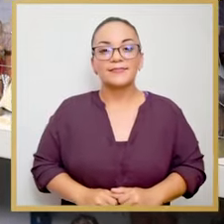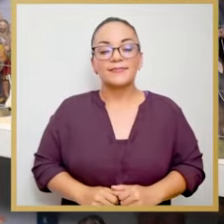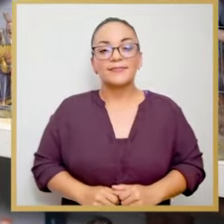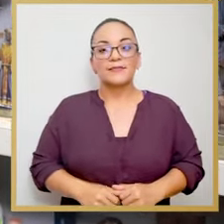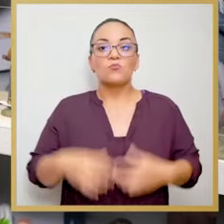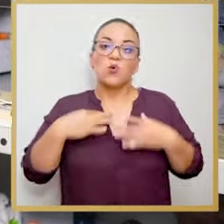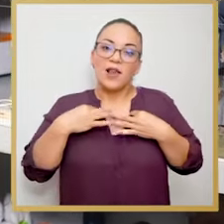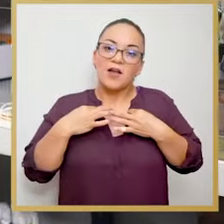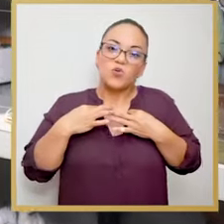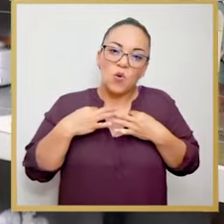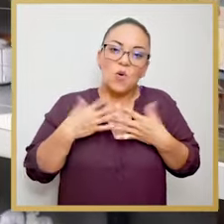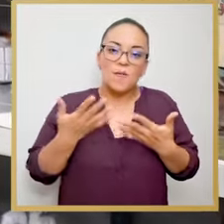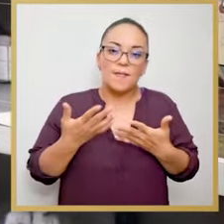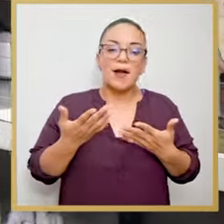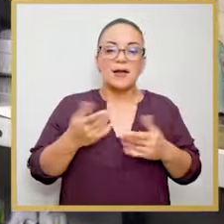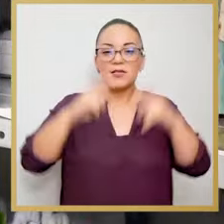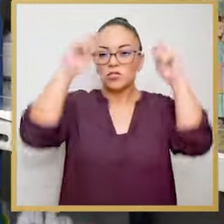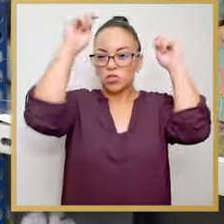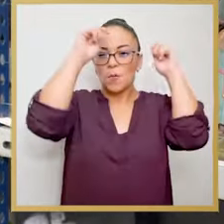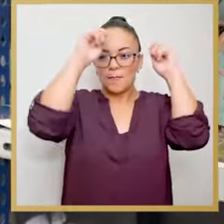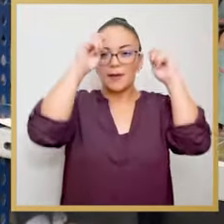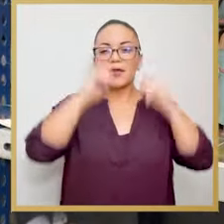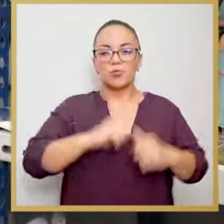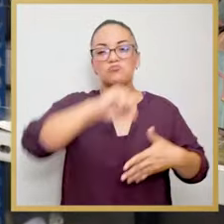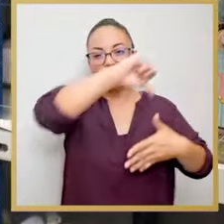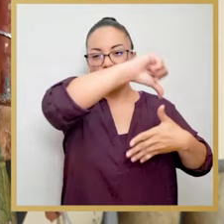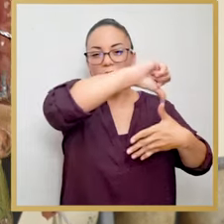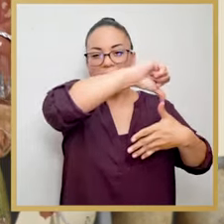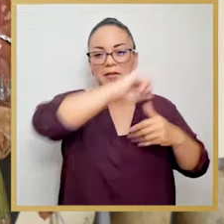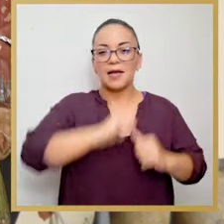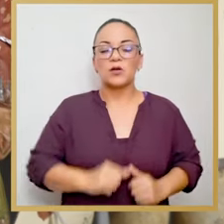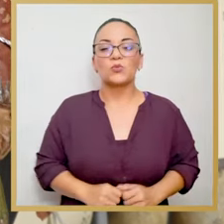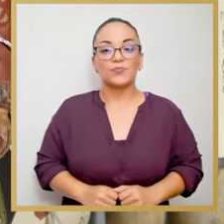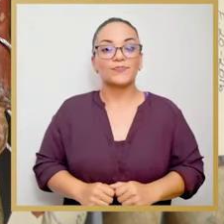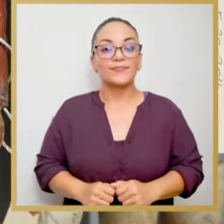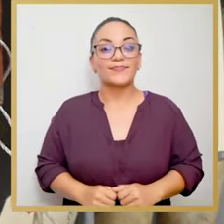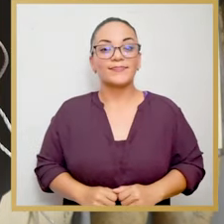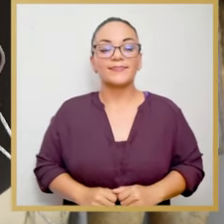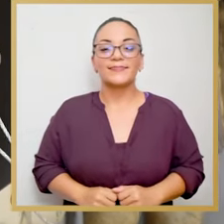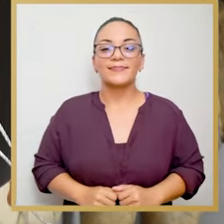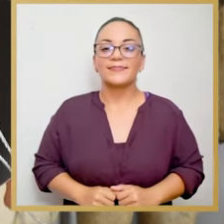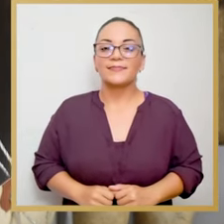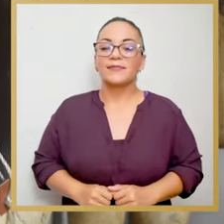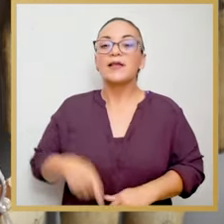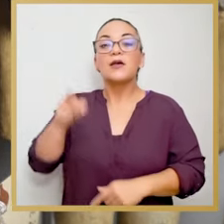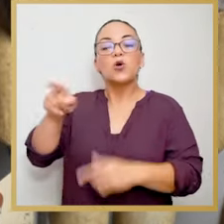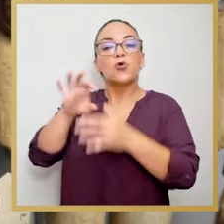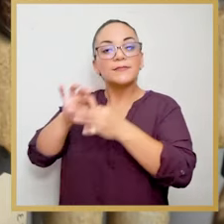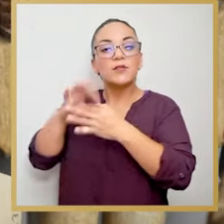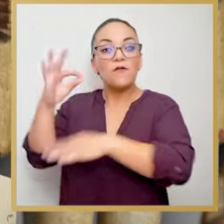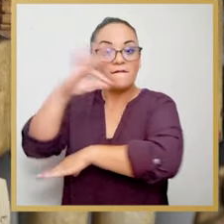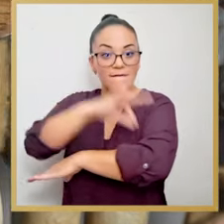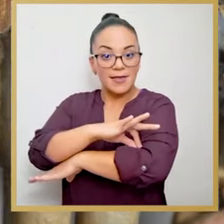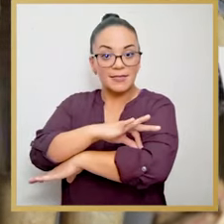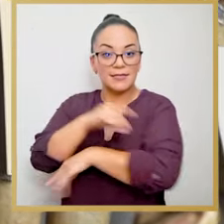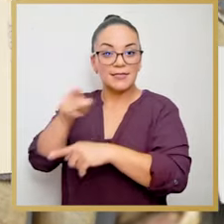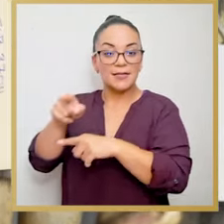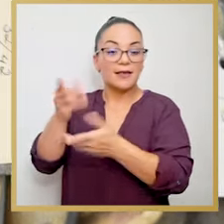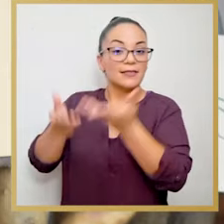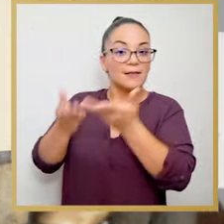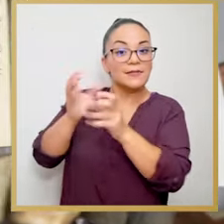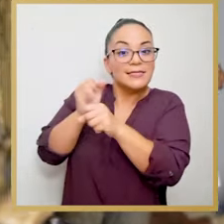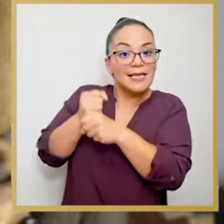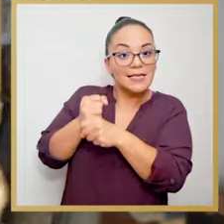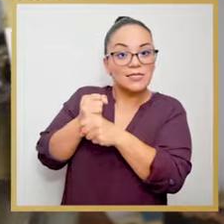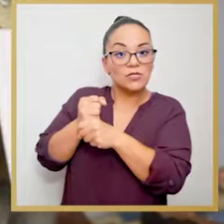ropa y por el sombrero que llevan algunas de las figuras. Con respecto a la fecha en que